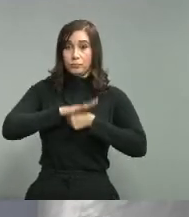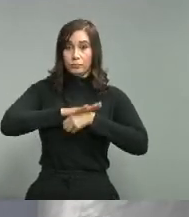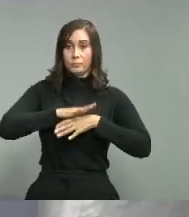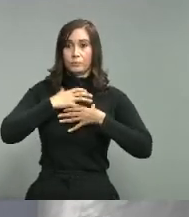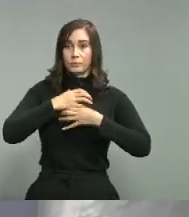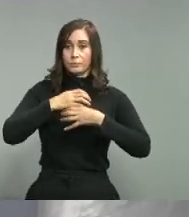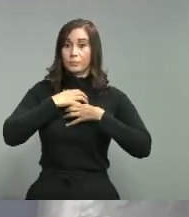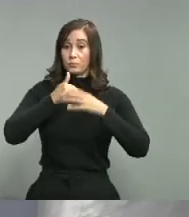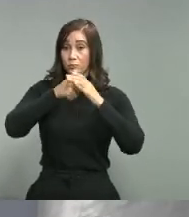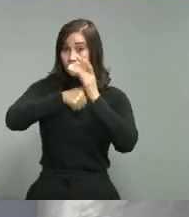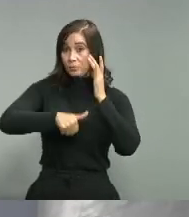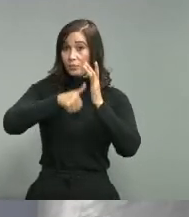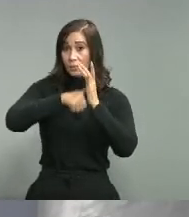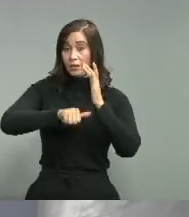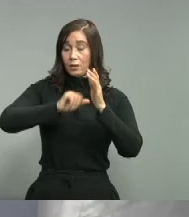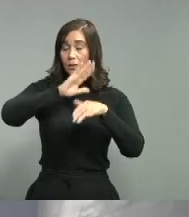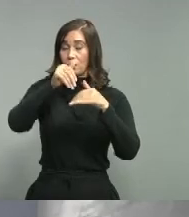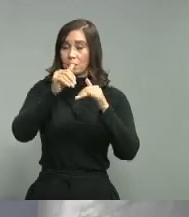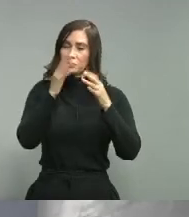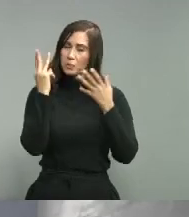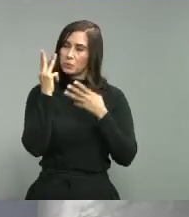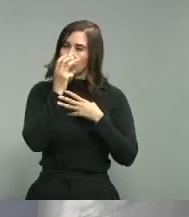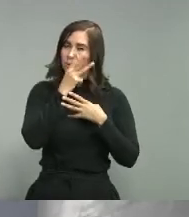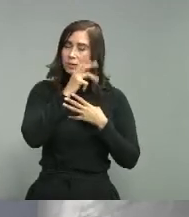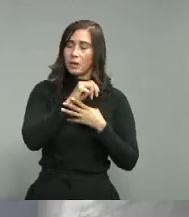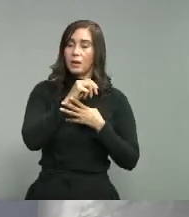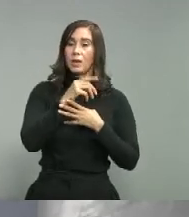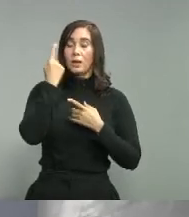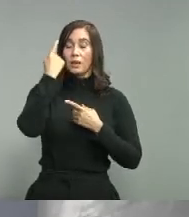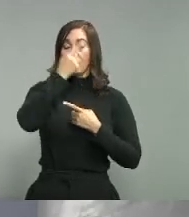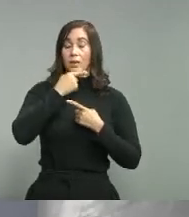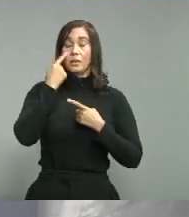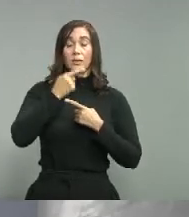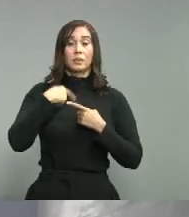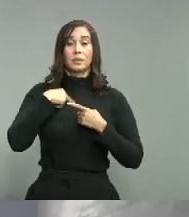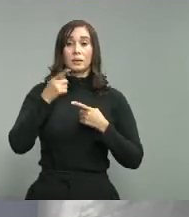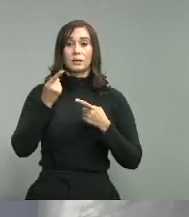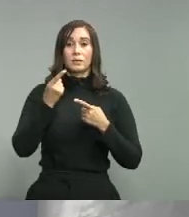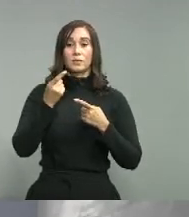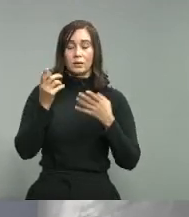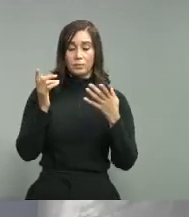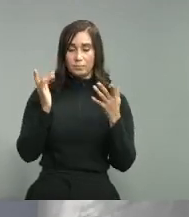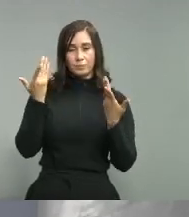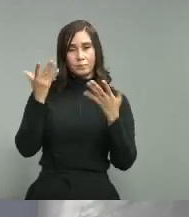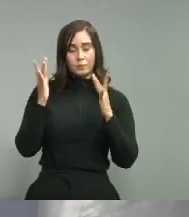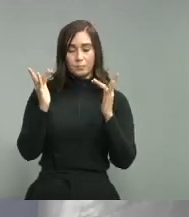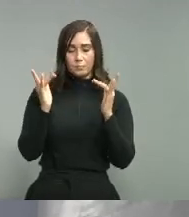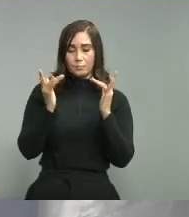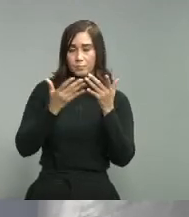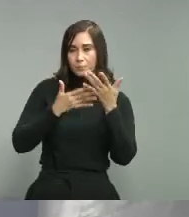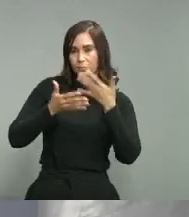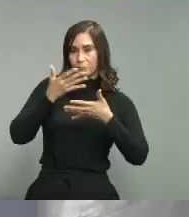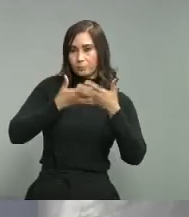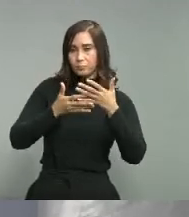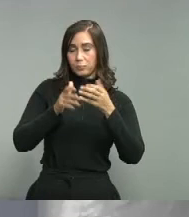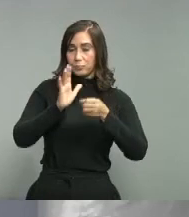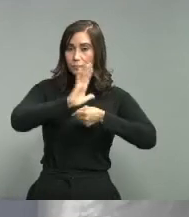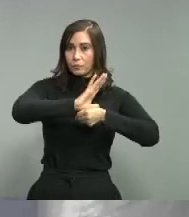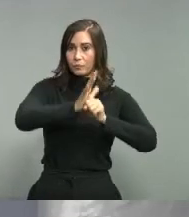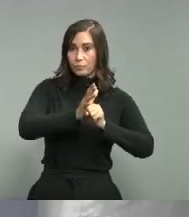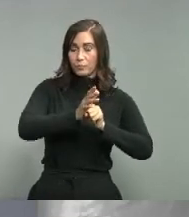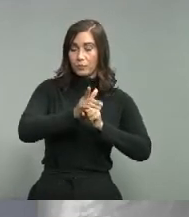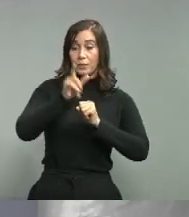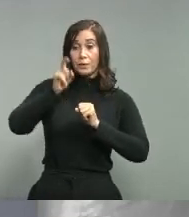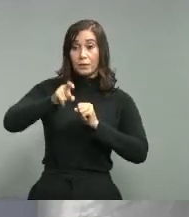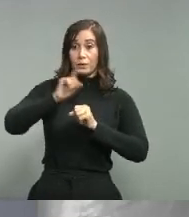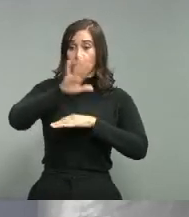diarrea extraña signos y síntomas que vinculen a las personas con el